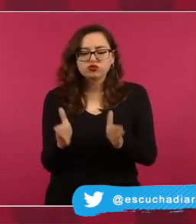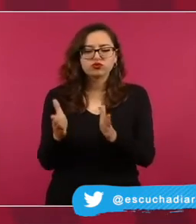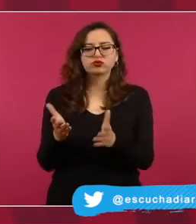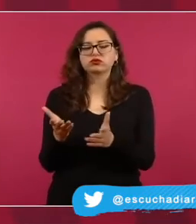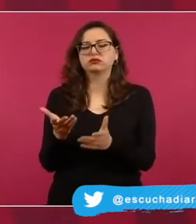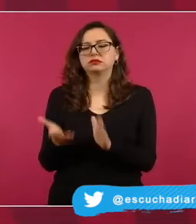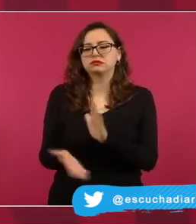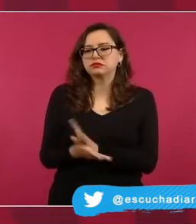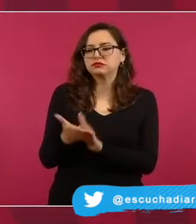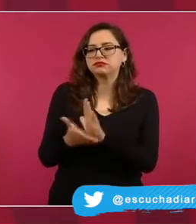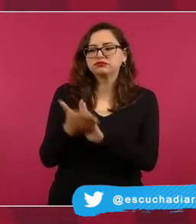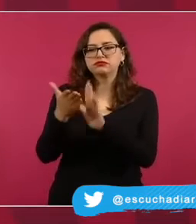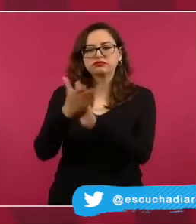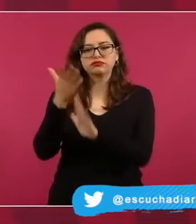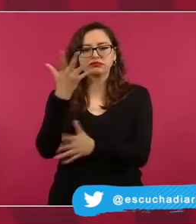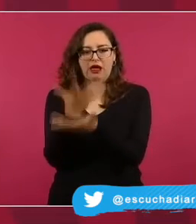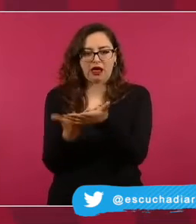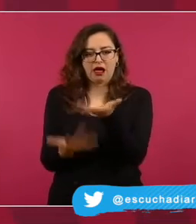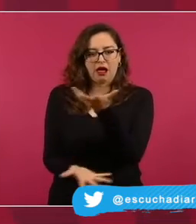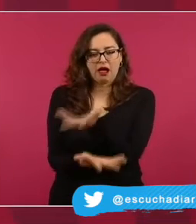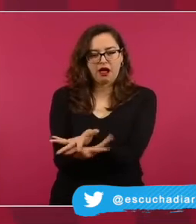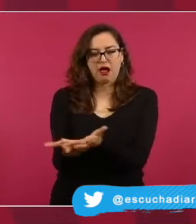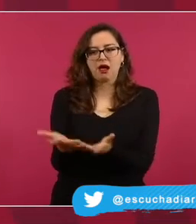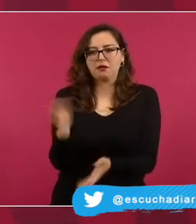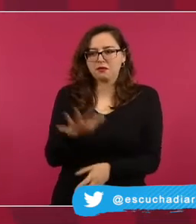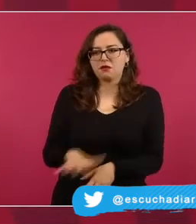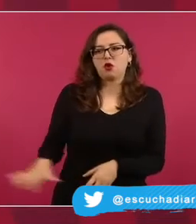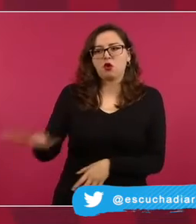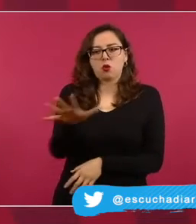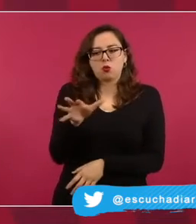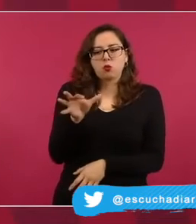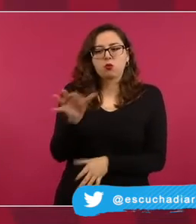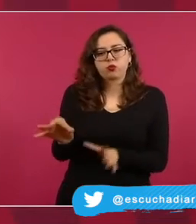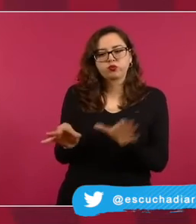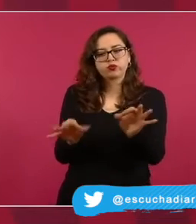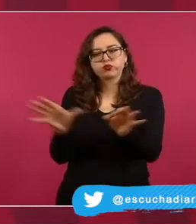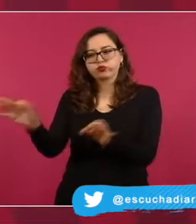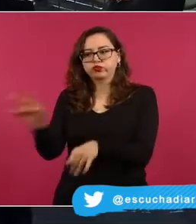caminos artesanales que se están construyendo